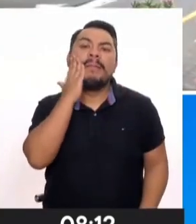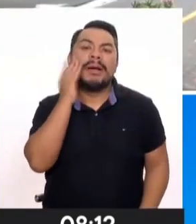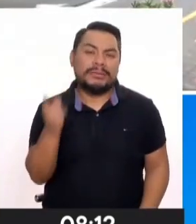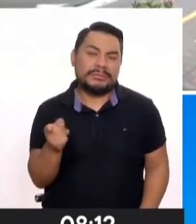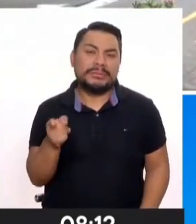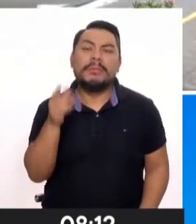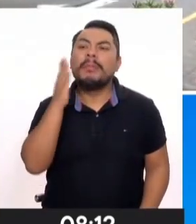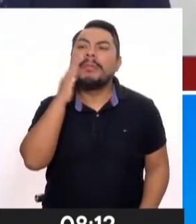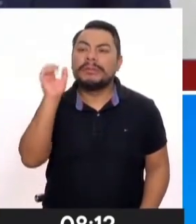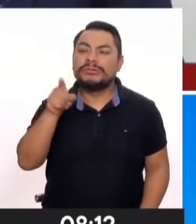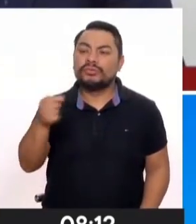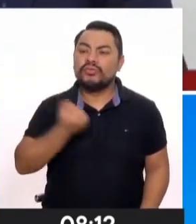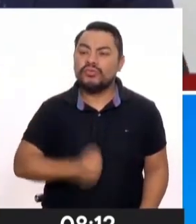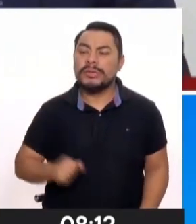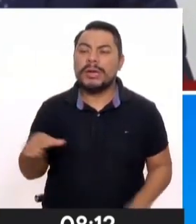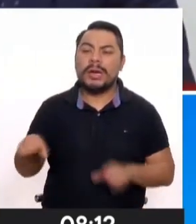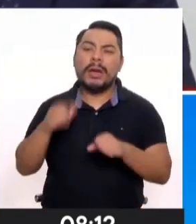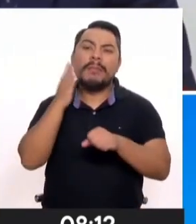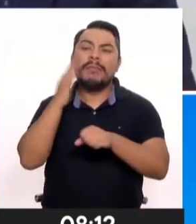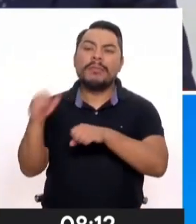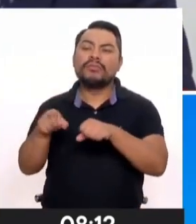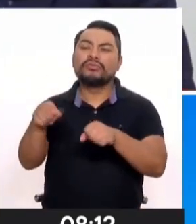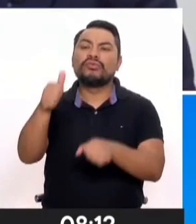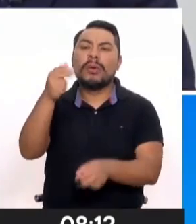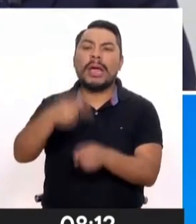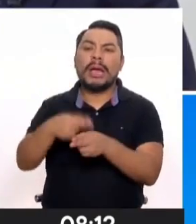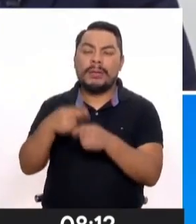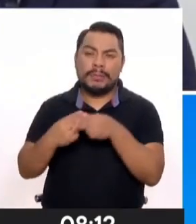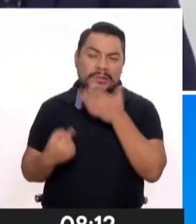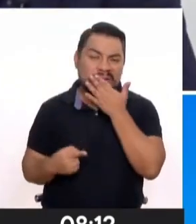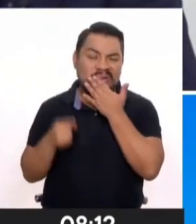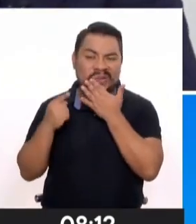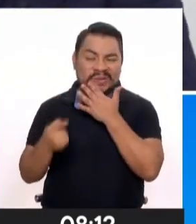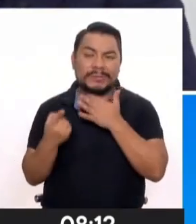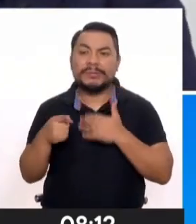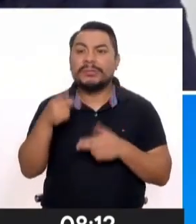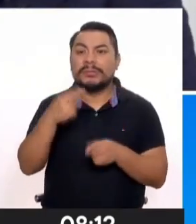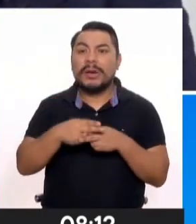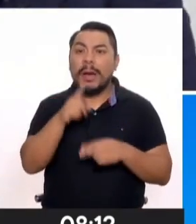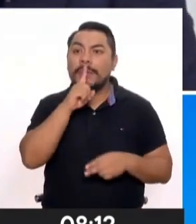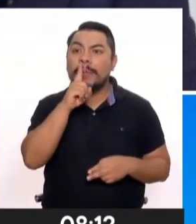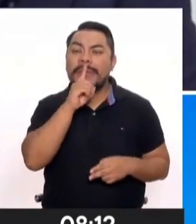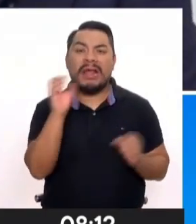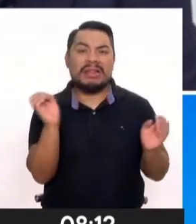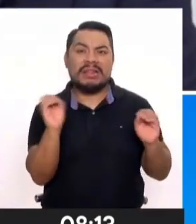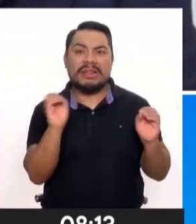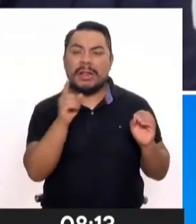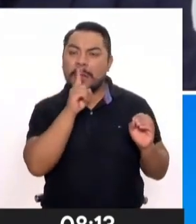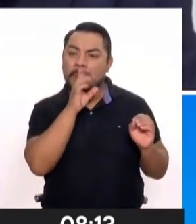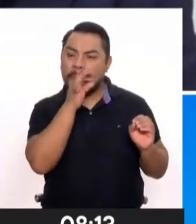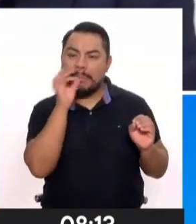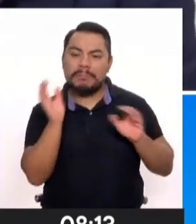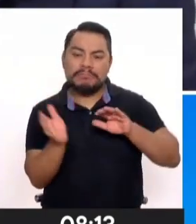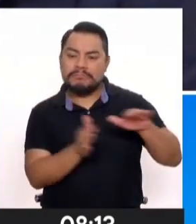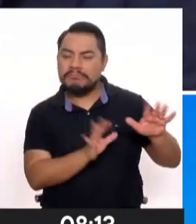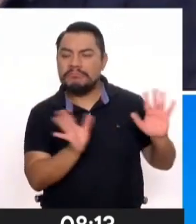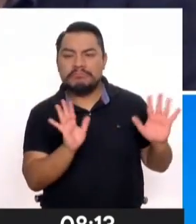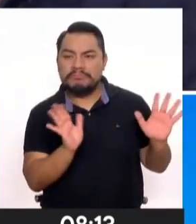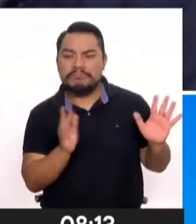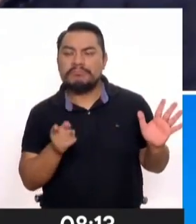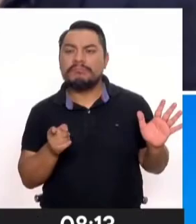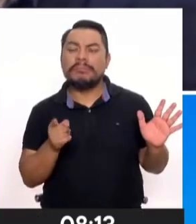inscribir a su hijo con sus apellidos y sin revelar el nombre del padre. No le piden ninguna razón para